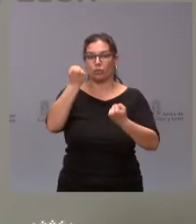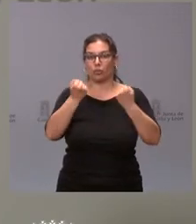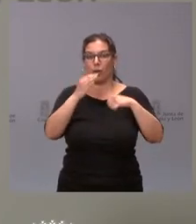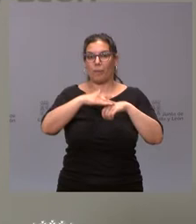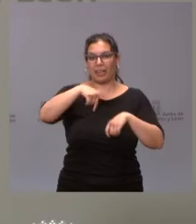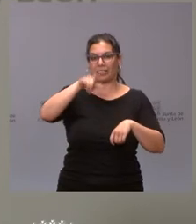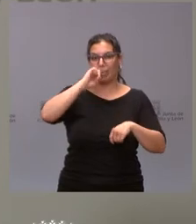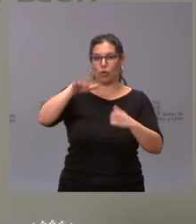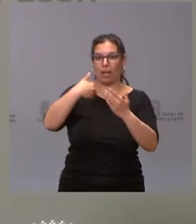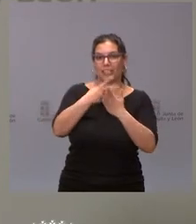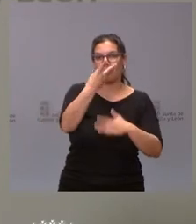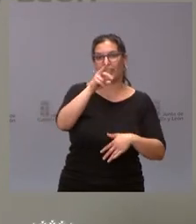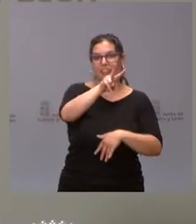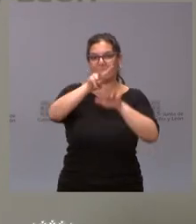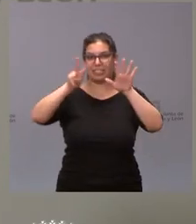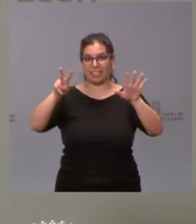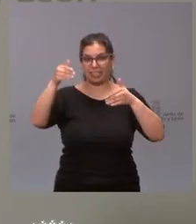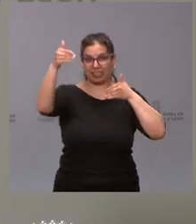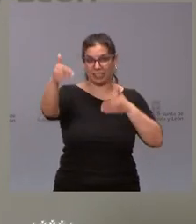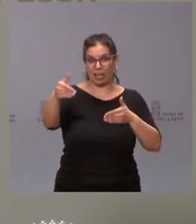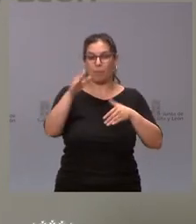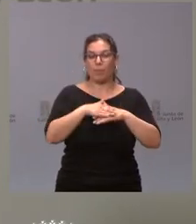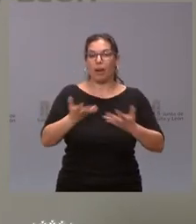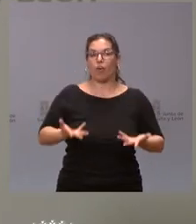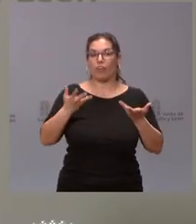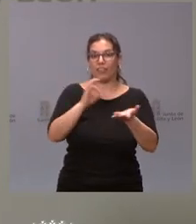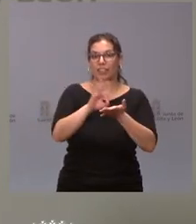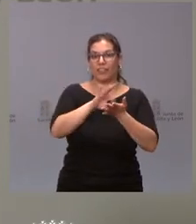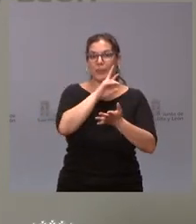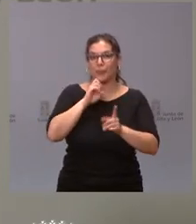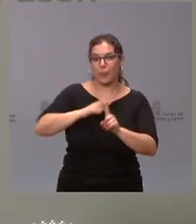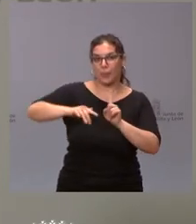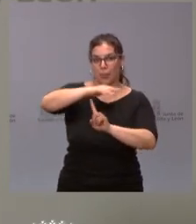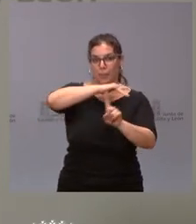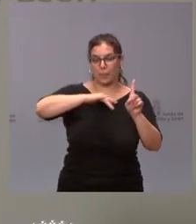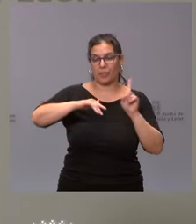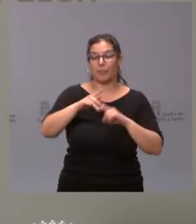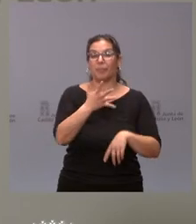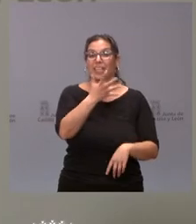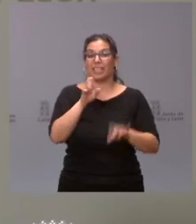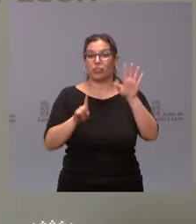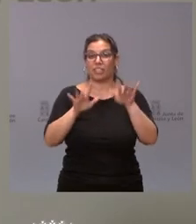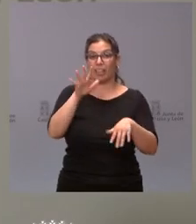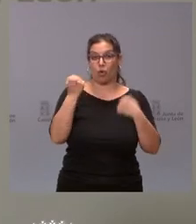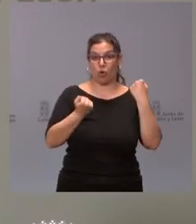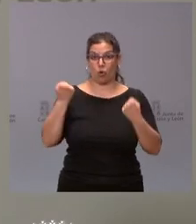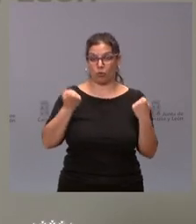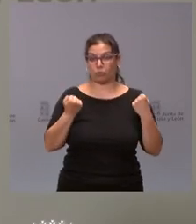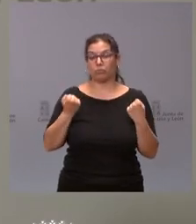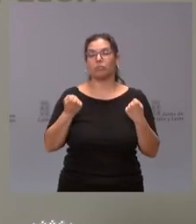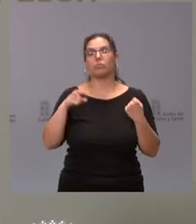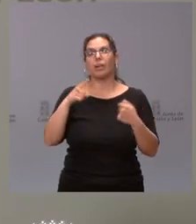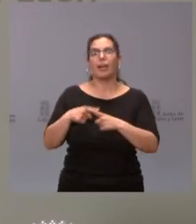-2027 para prestación de servicios de carácter medioambiental. Estos 565 vehículos se